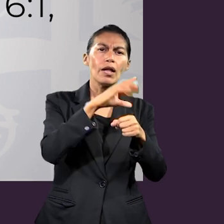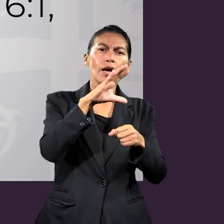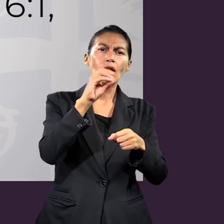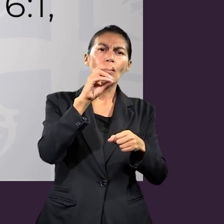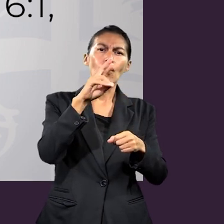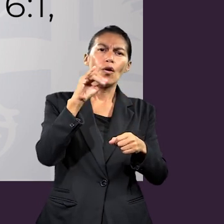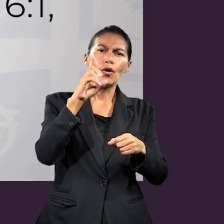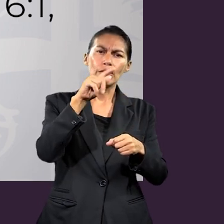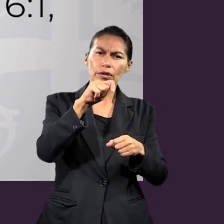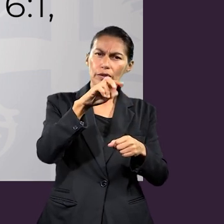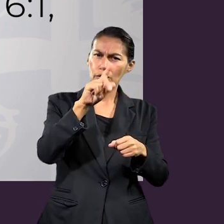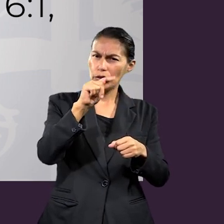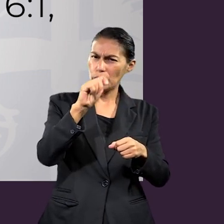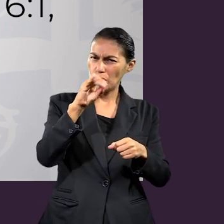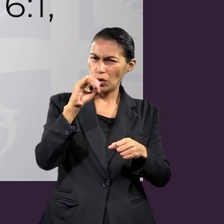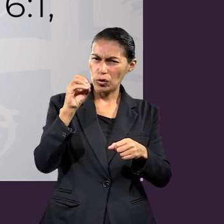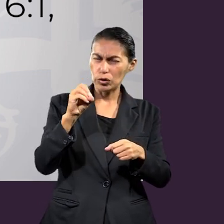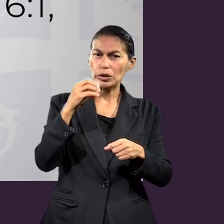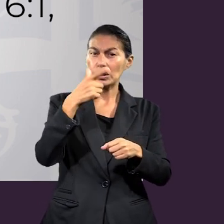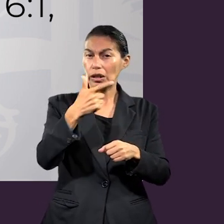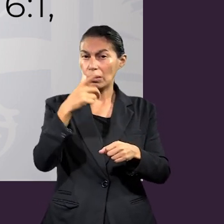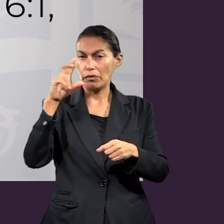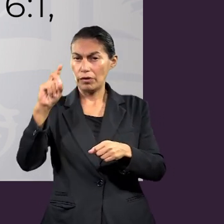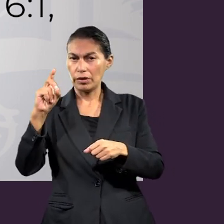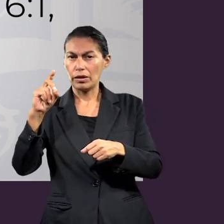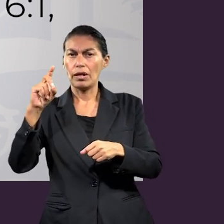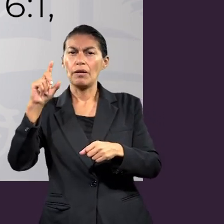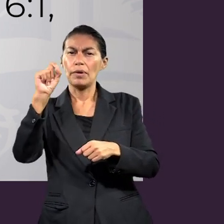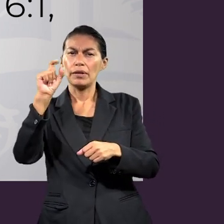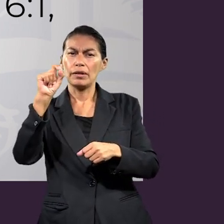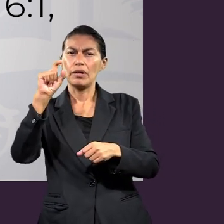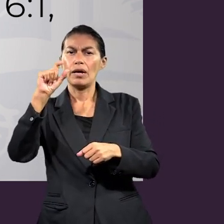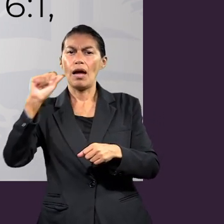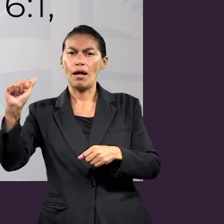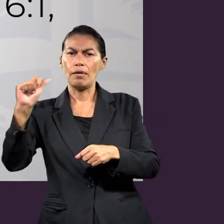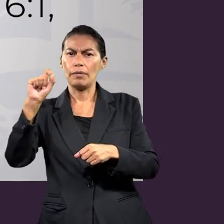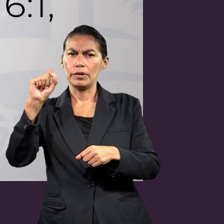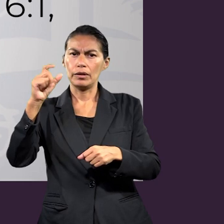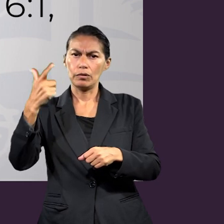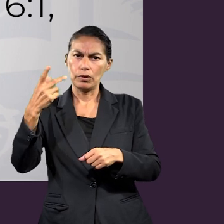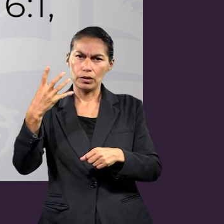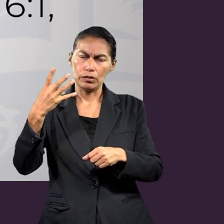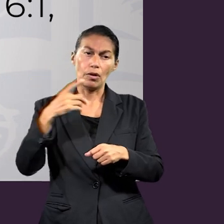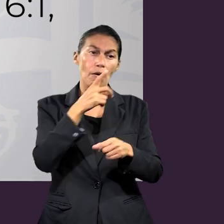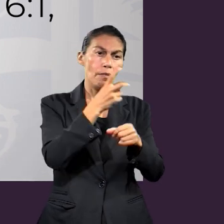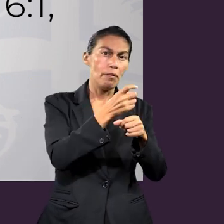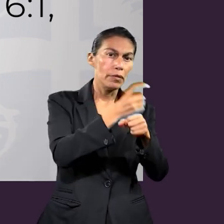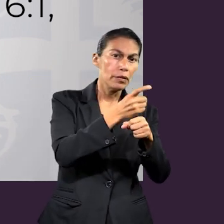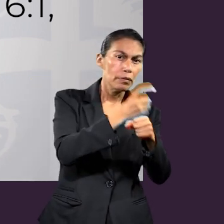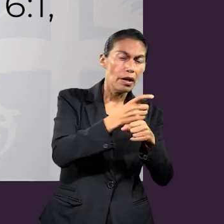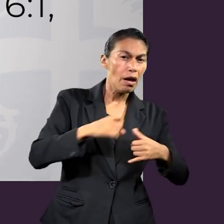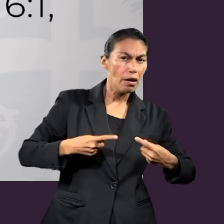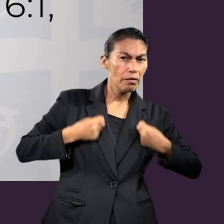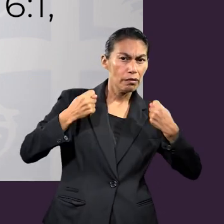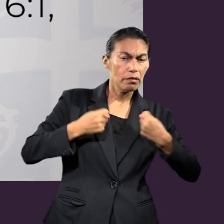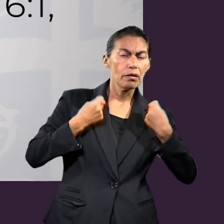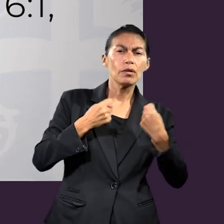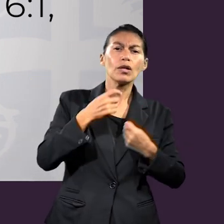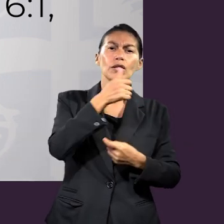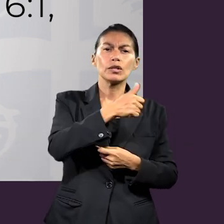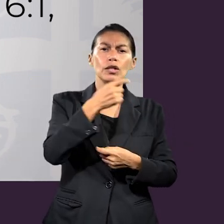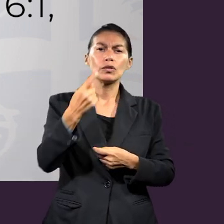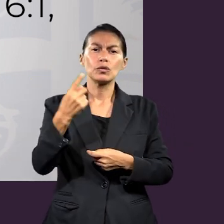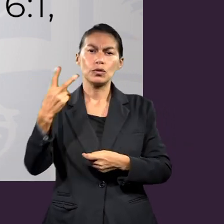22 a 4, 1. Primera de Corintios 7, 20 al 24. Primera de Timoteo